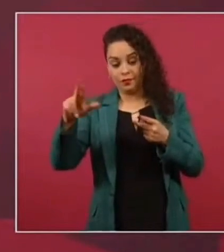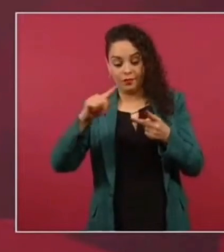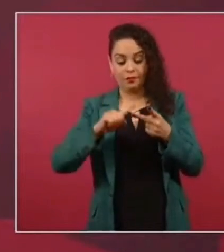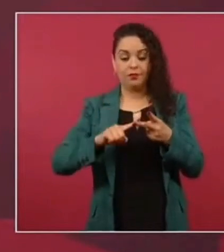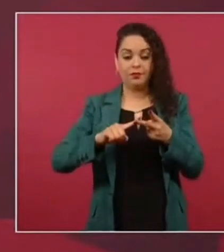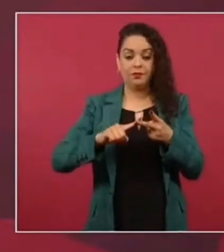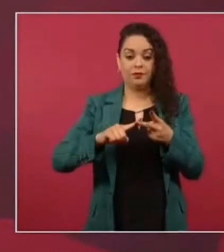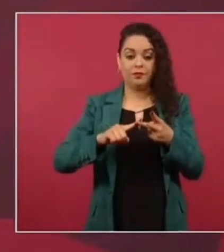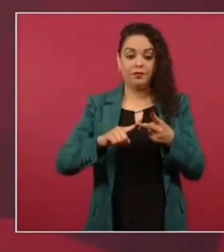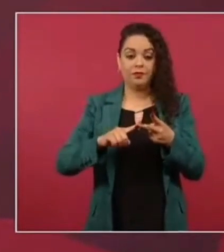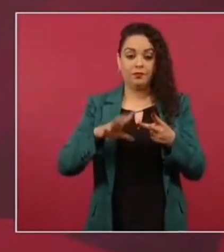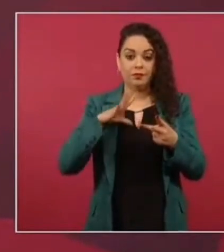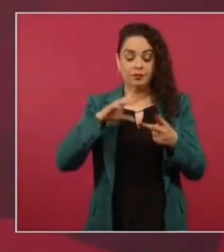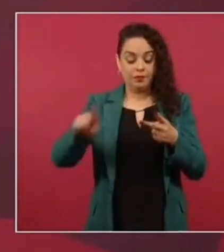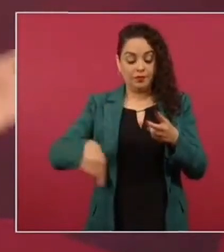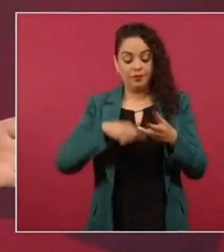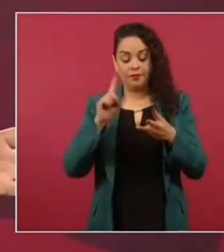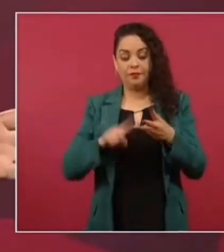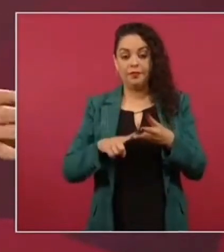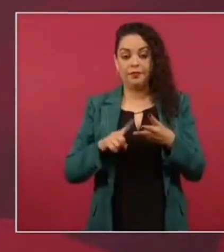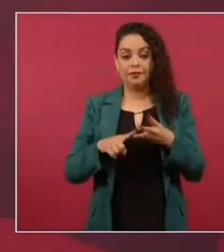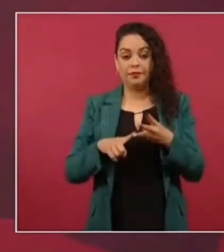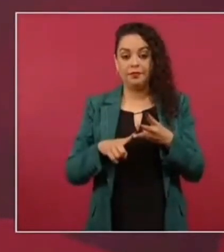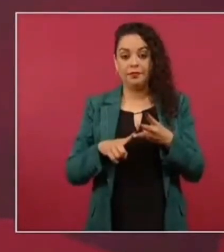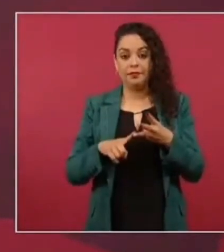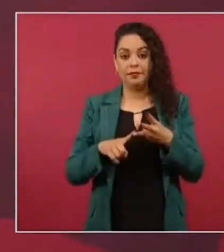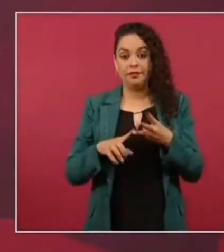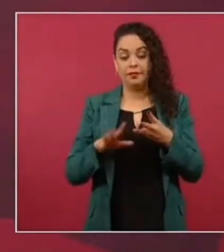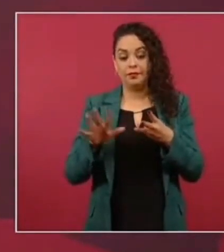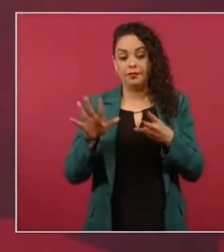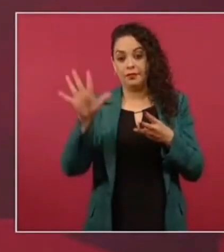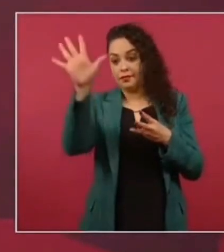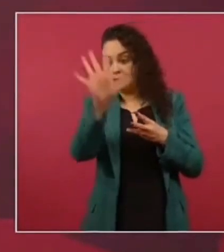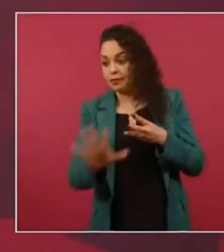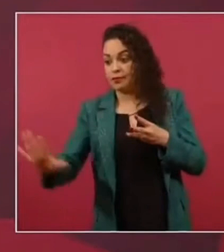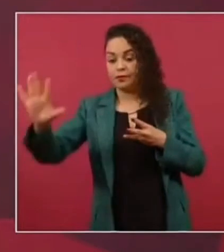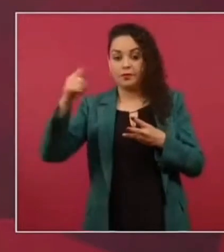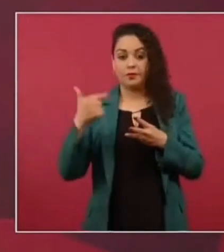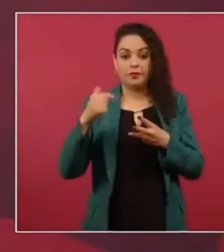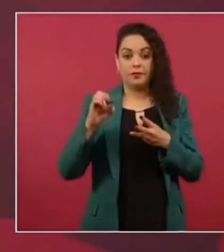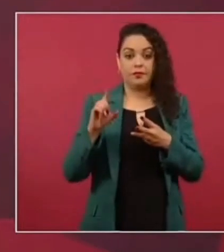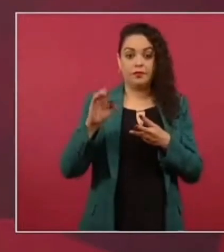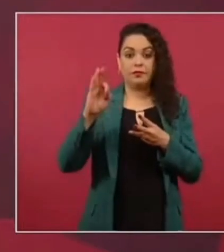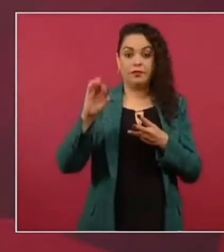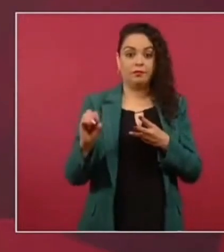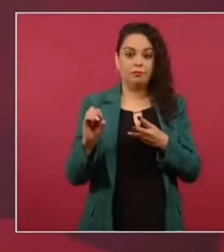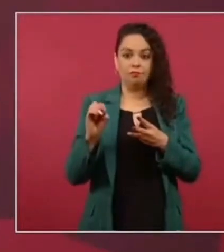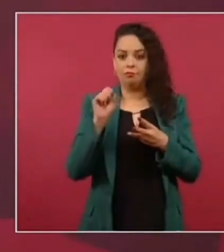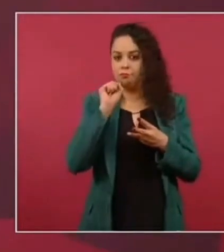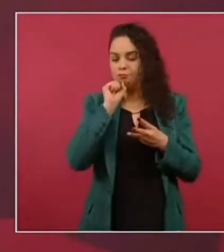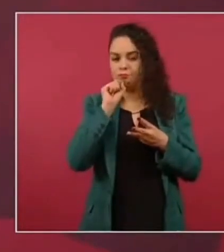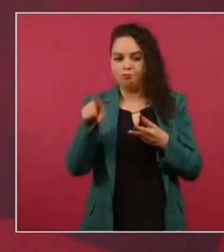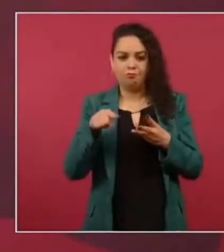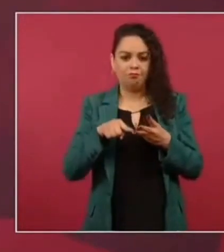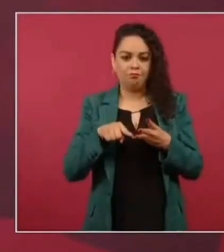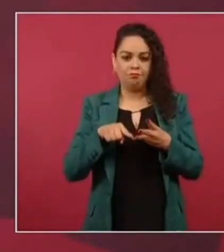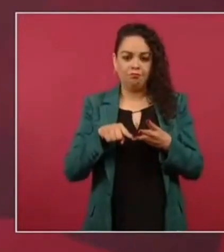por el lado del del Golfo lo mismo son las playas